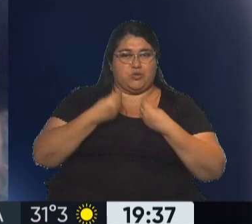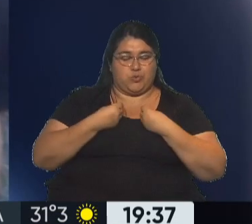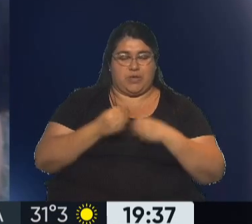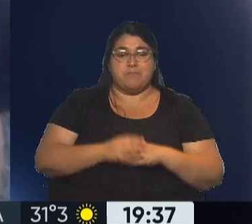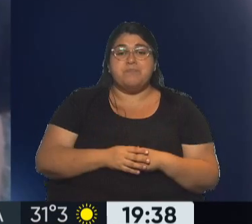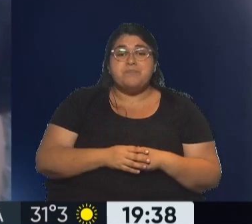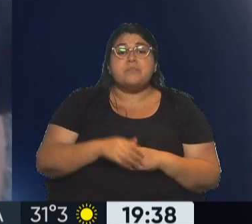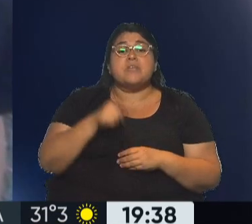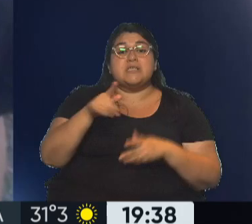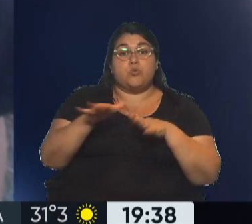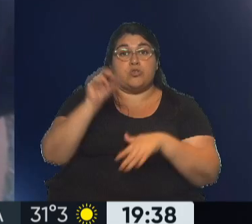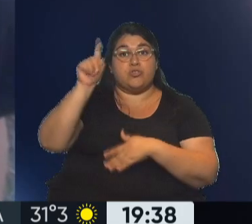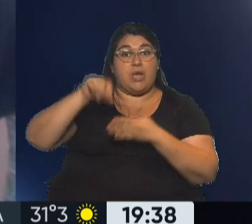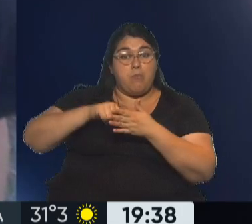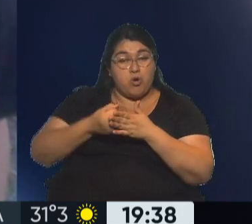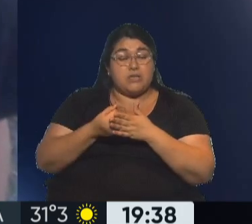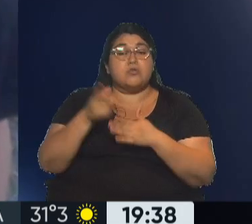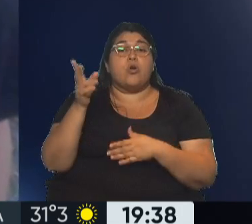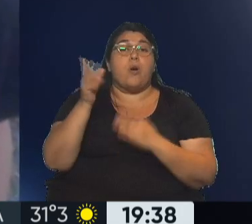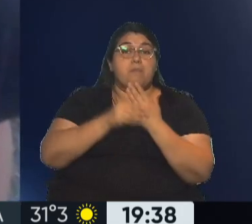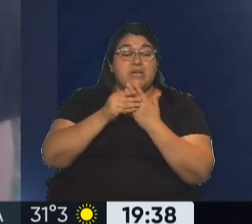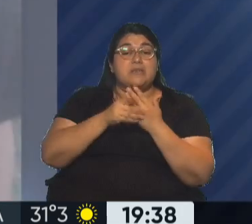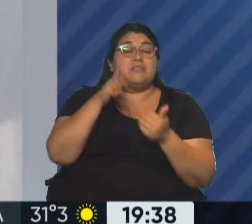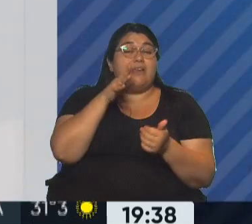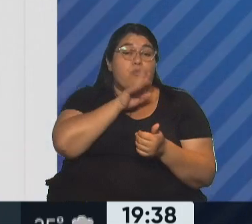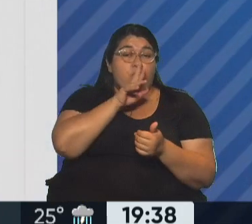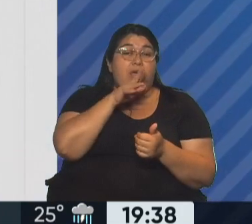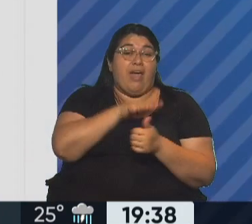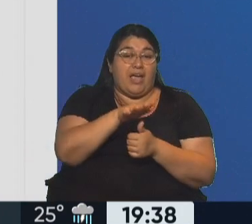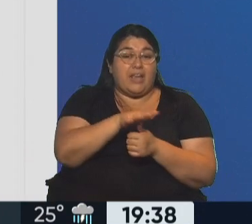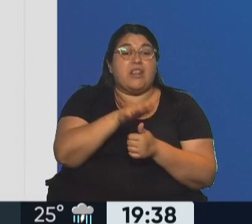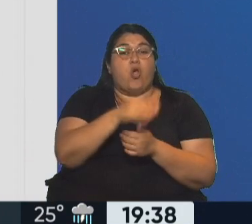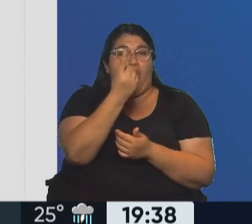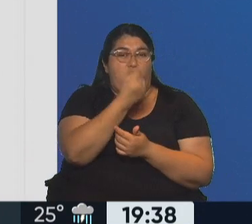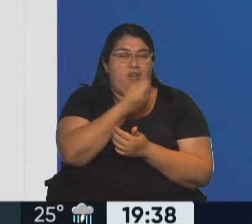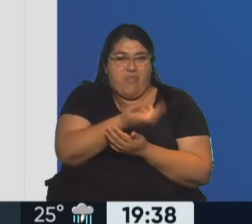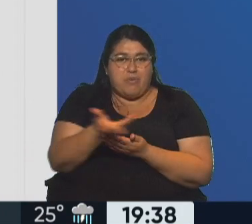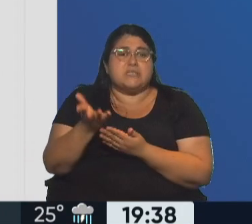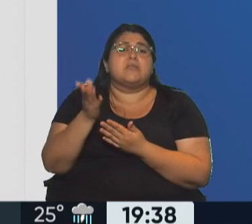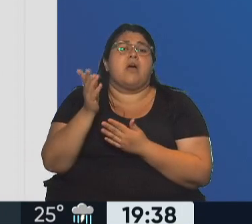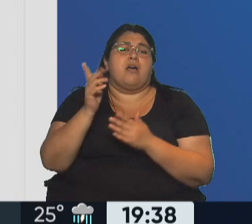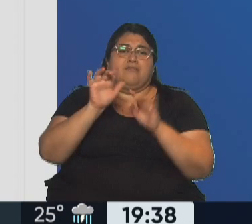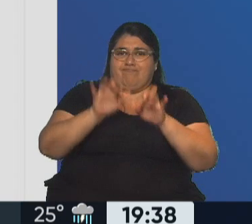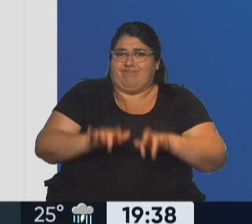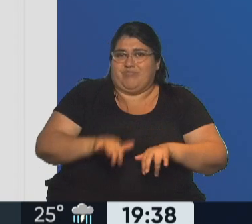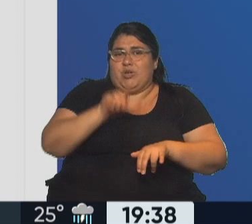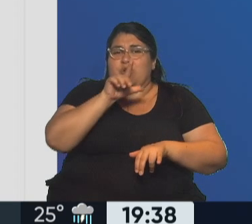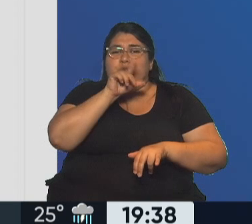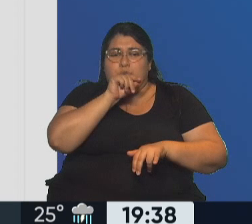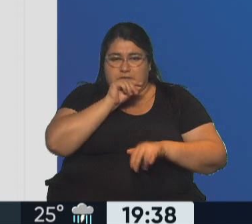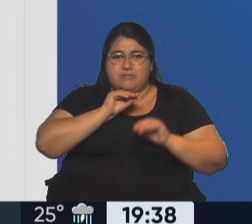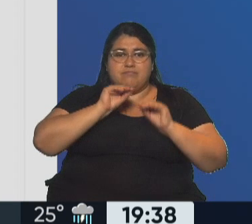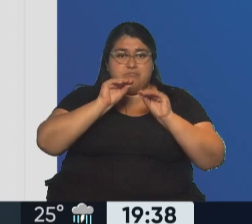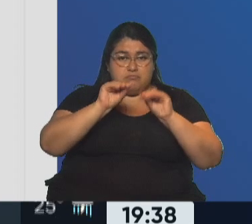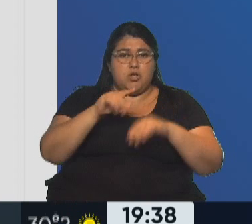propósito del caso de Moreno, la ministra de Mujeres, Géneros y Diversidad, a través de las redes sociales, señaló, no